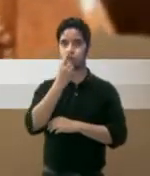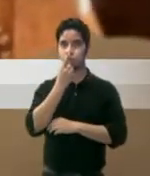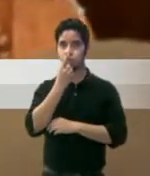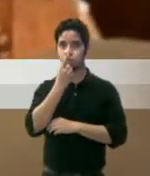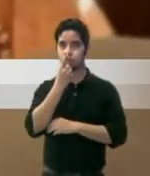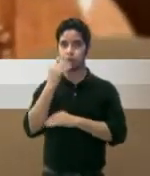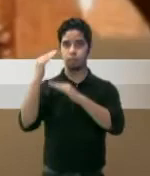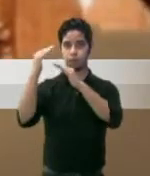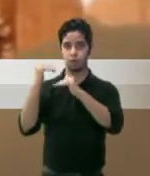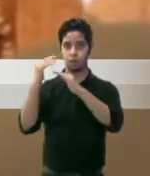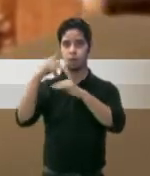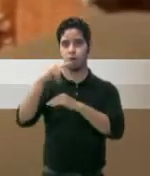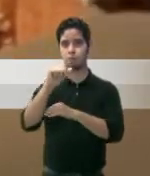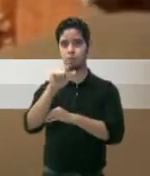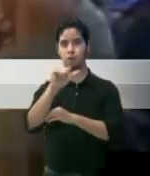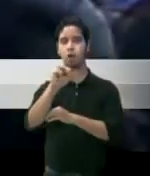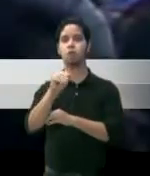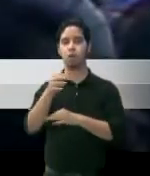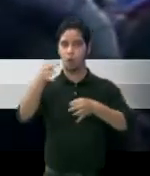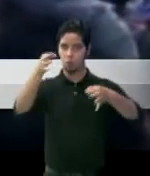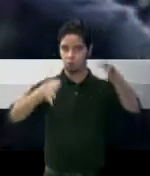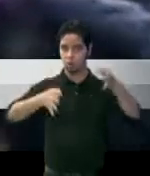religioso polaco sea juzgado.